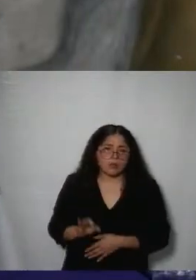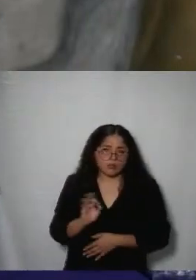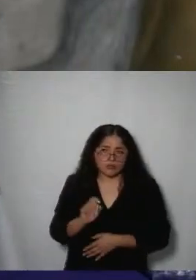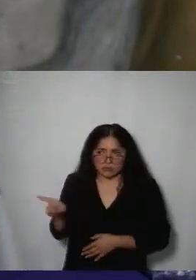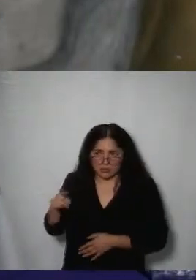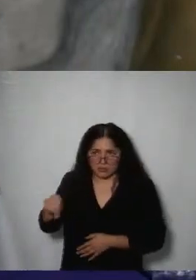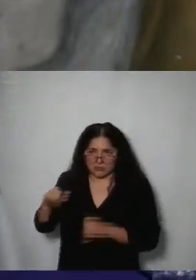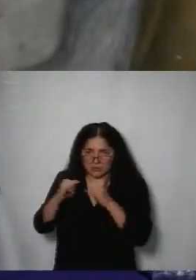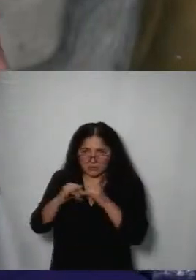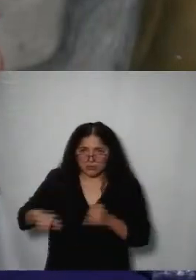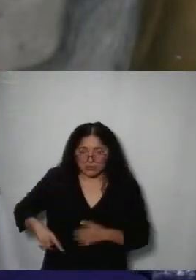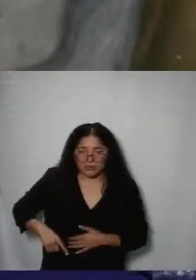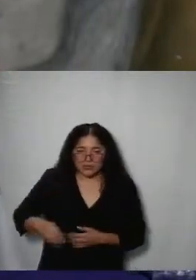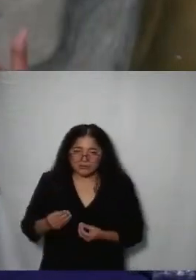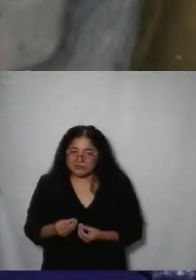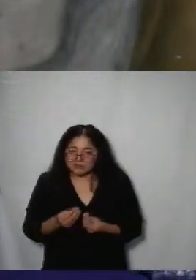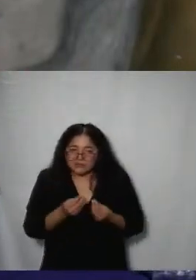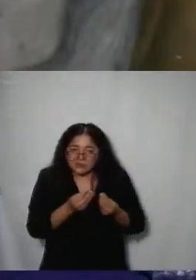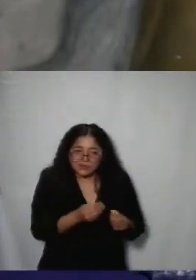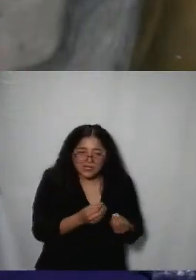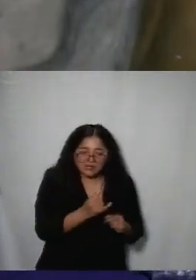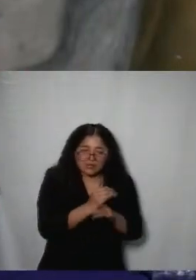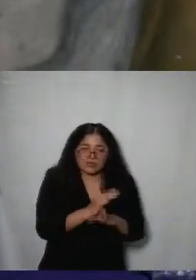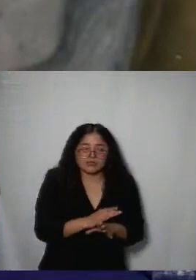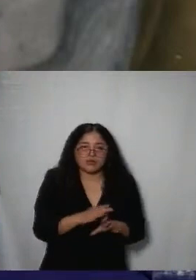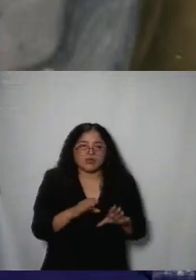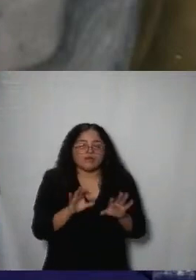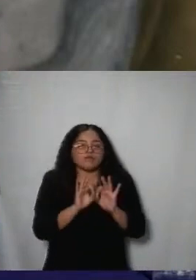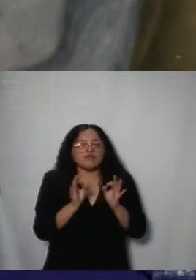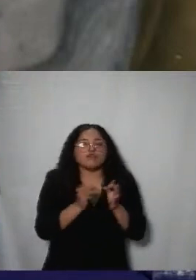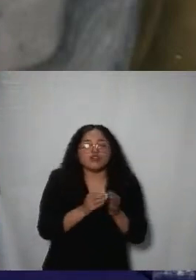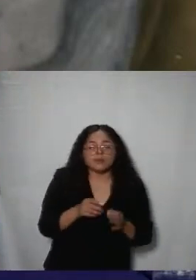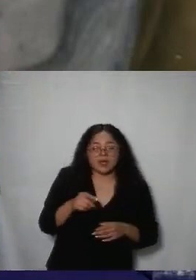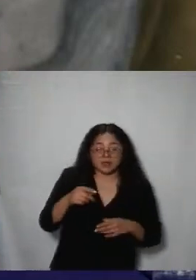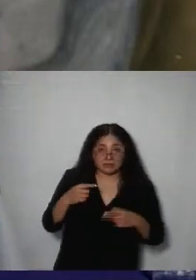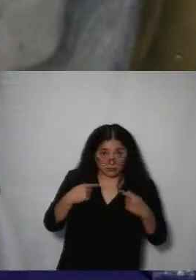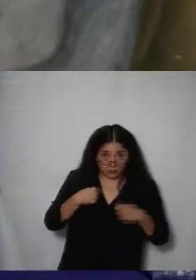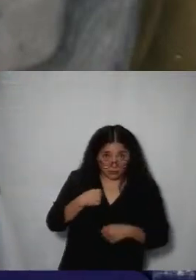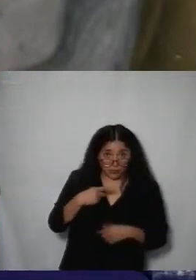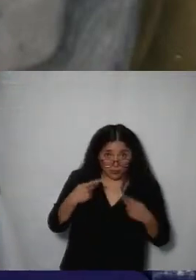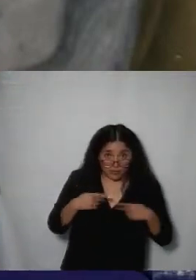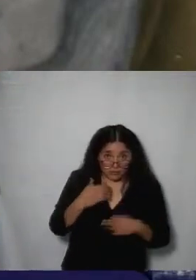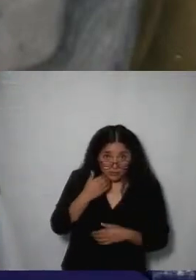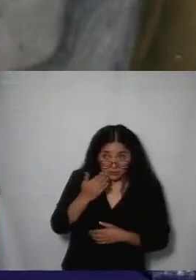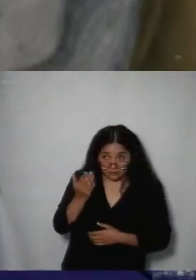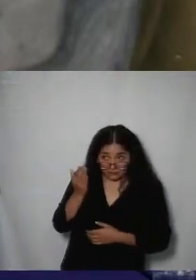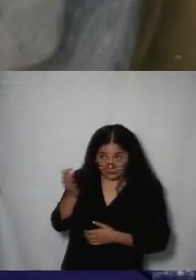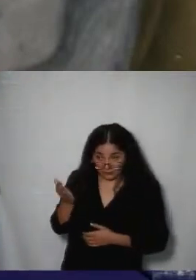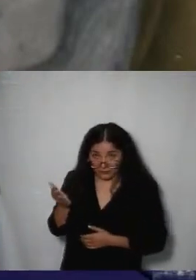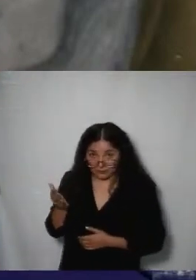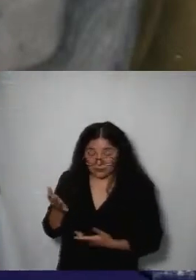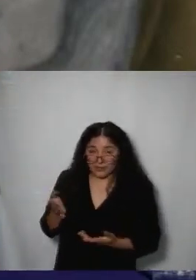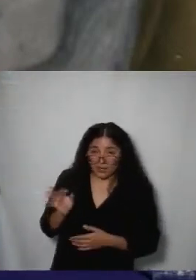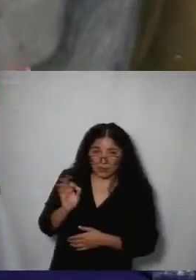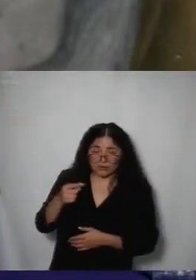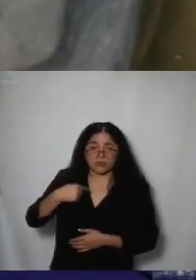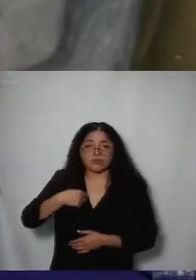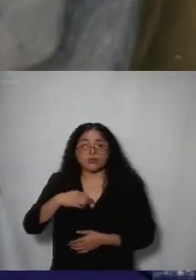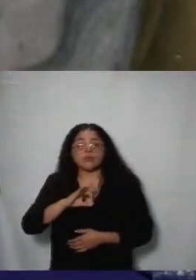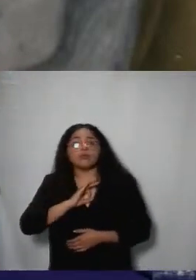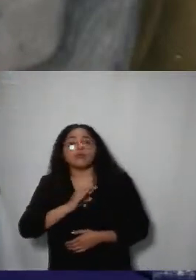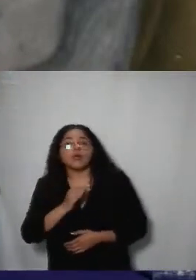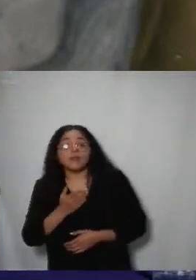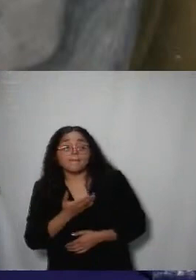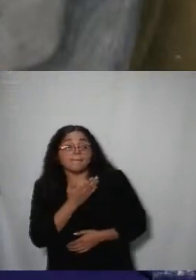como la persona solicitante considera que se le debió haber sido entregada tiene la posibilidad de interponer un recurso